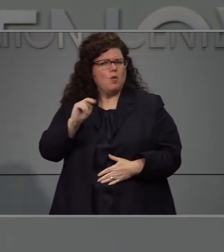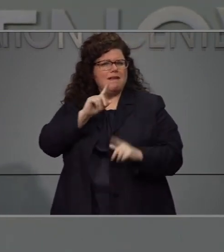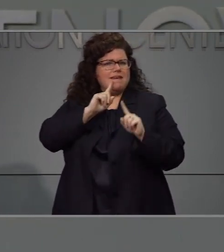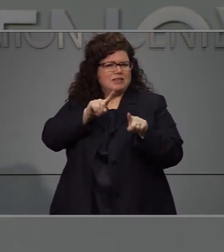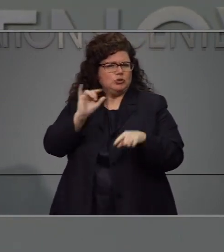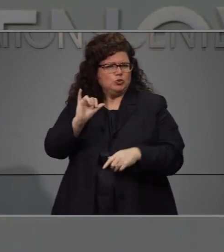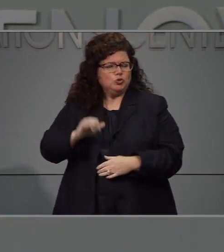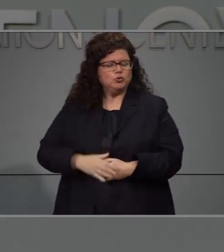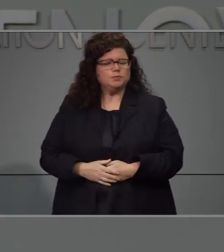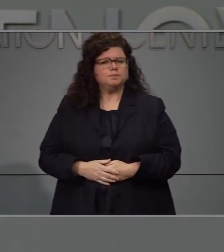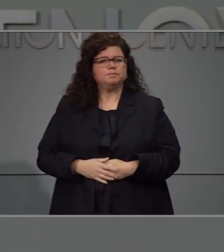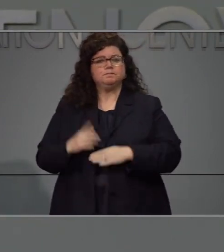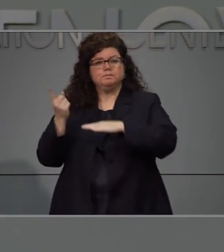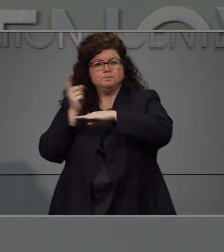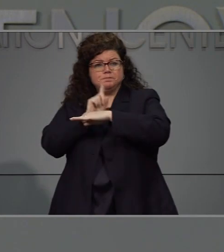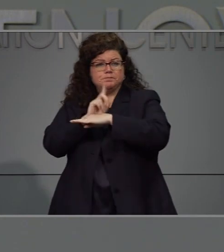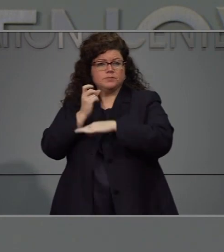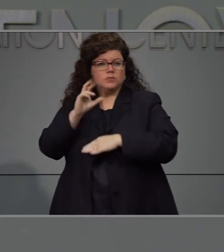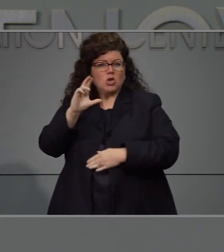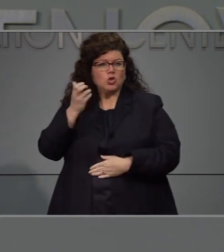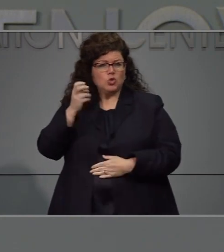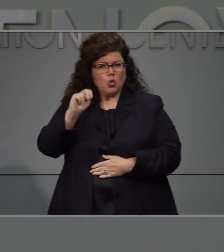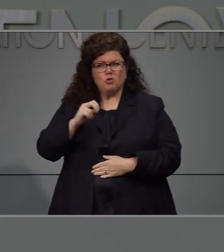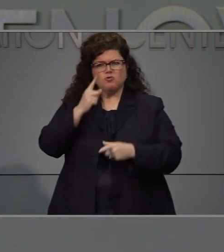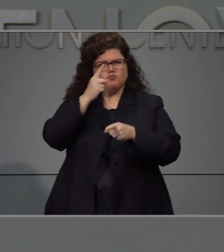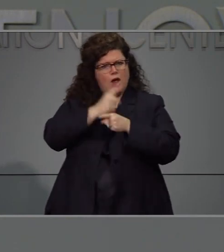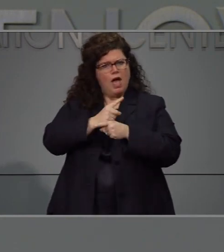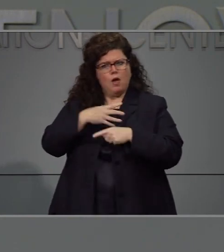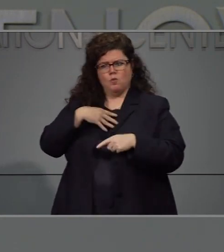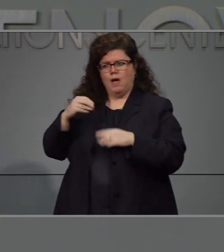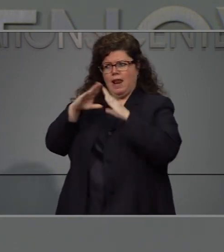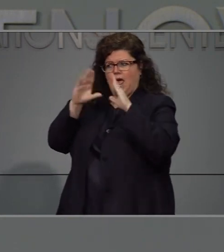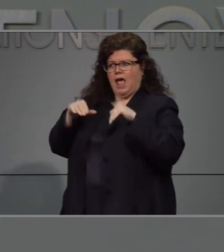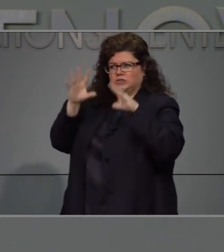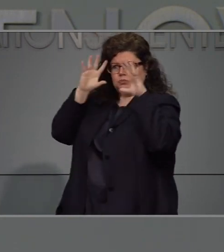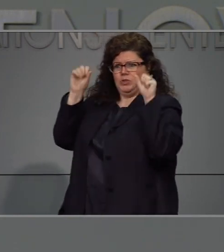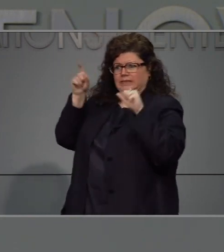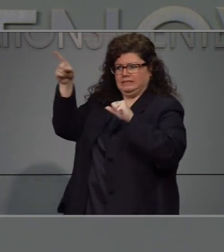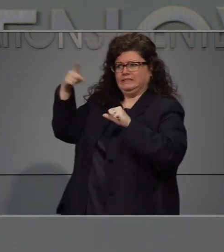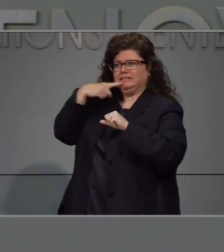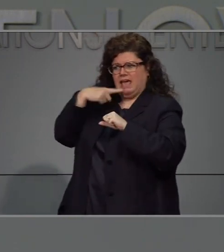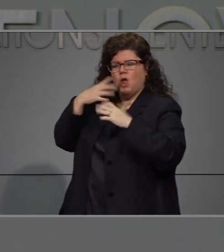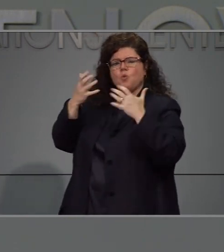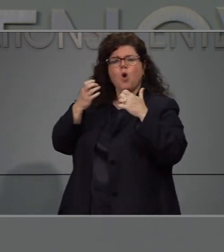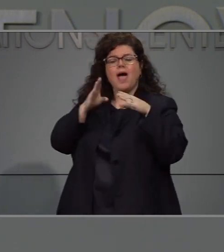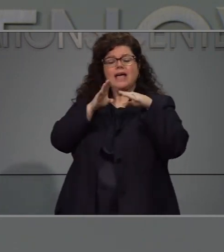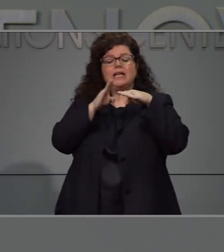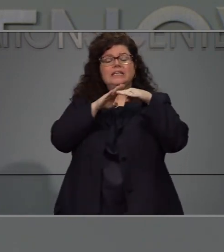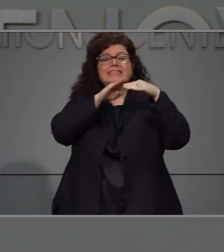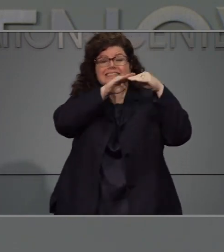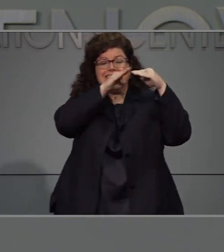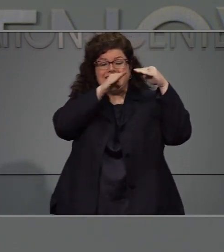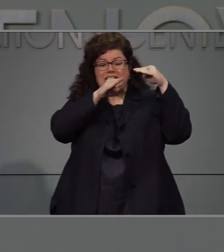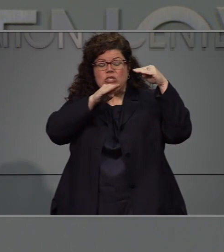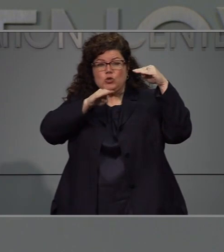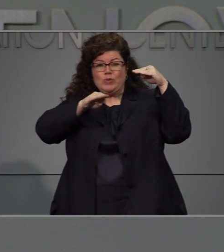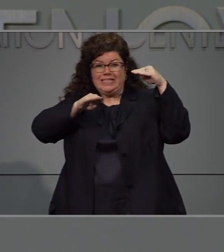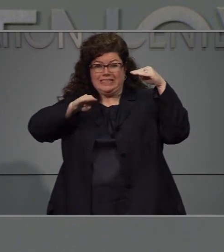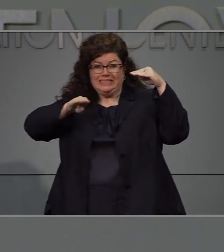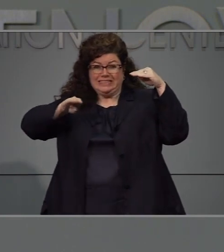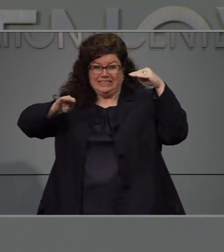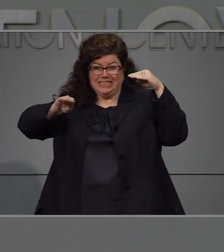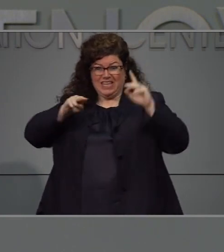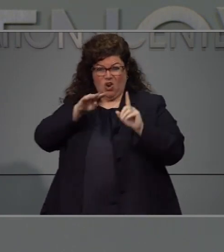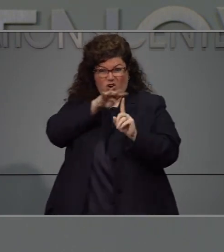Gracias, gobernador. Es exactamente correcto cuando vemos las guías de la Casa Blanca. Dicen que queremos ver un una